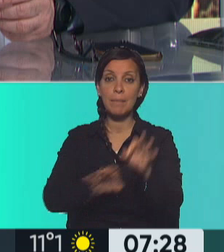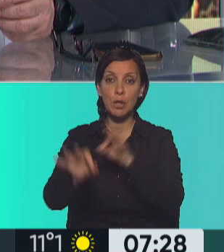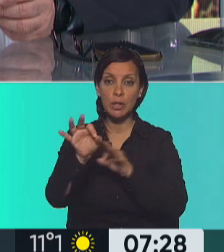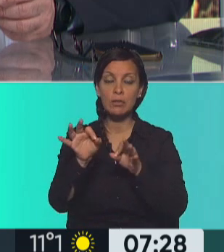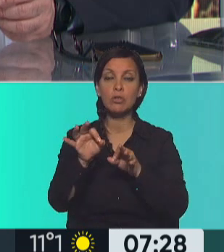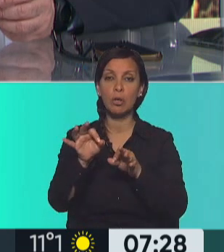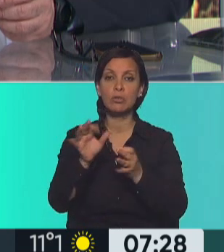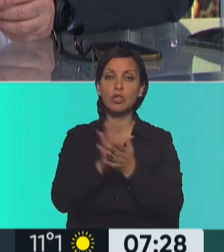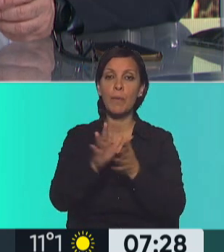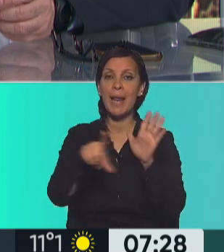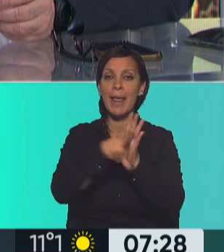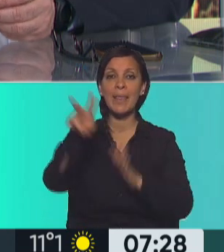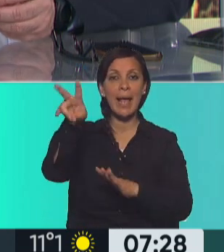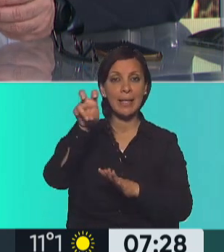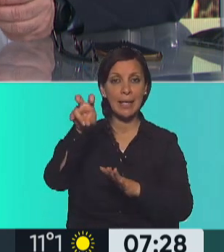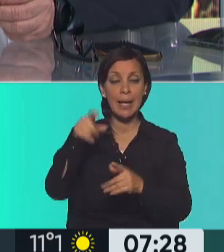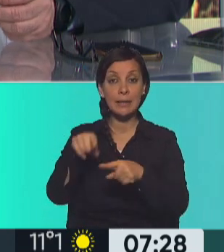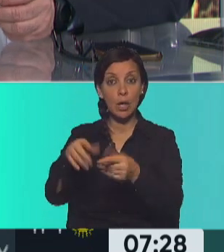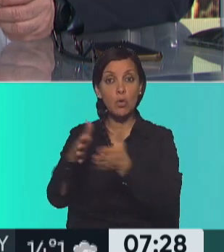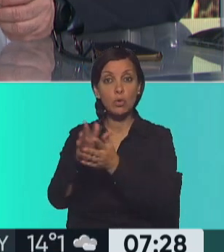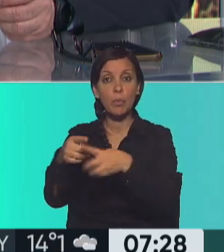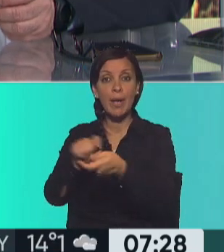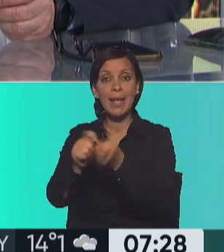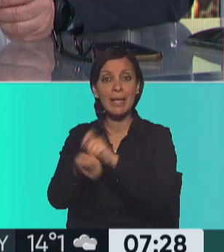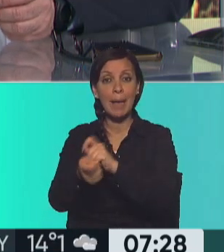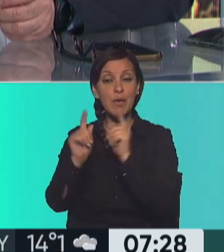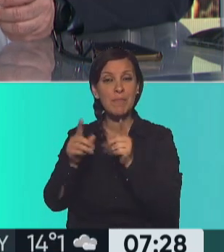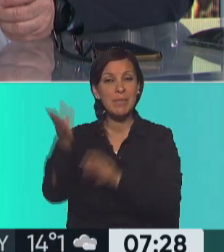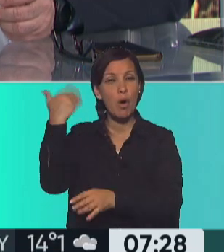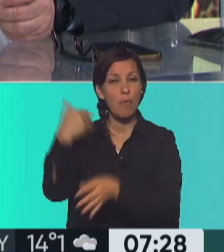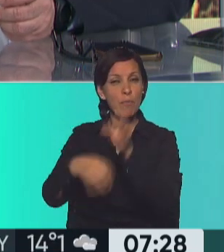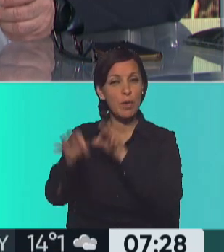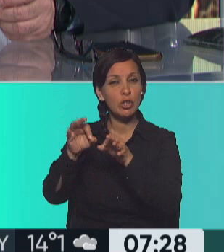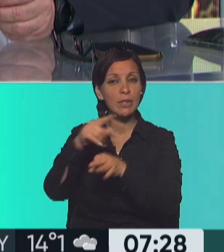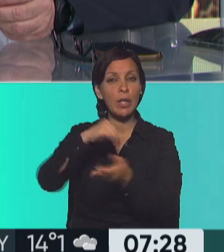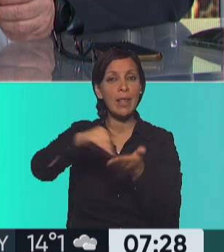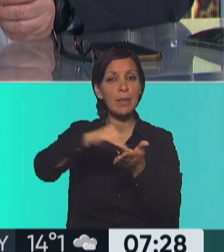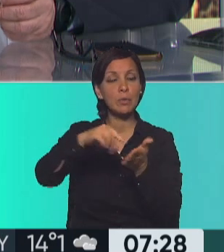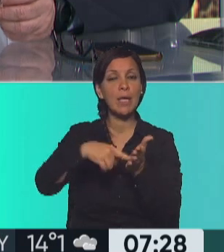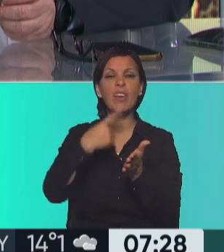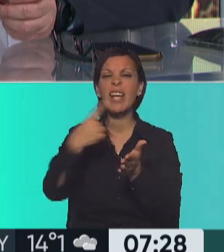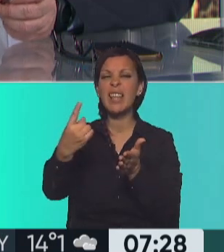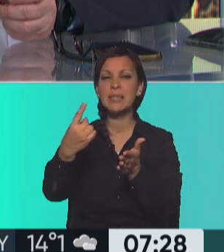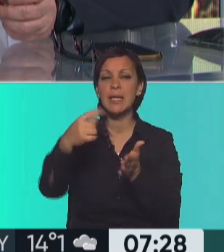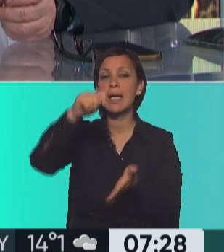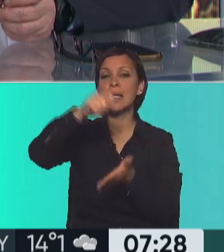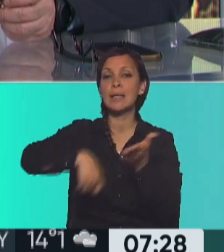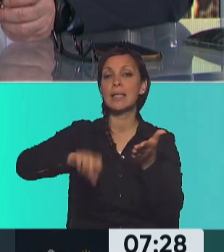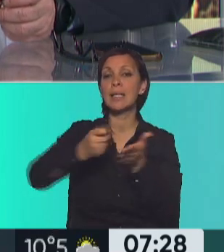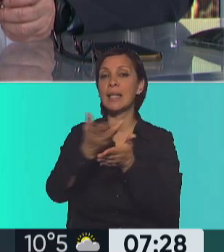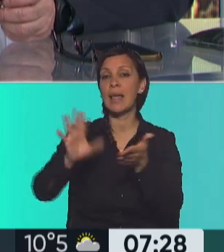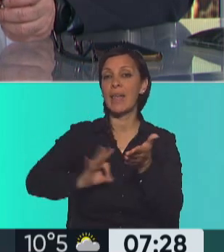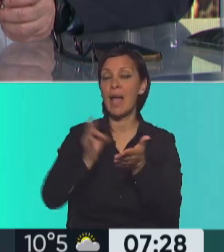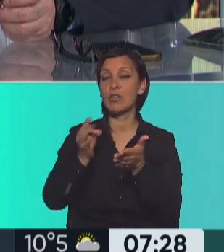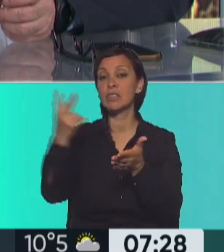modificar el proyecto de alquileres. Juntos por el cambio, el proyecto que aprobó en Diputados, bajaba los años de contrato de tres años